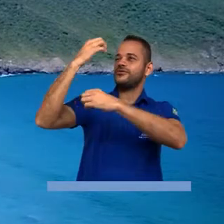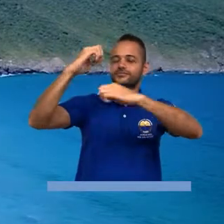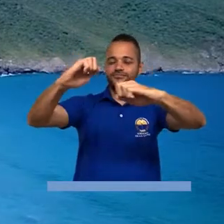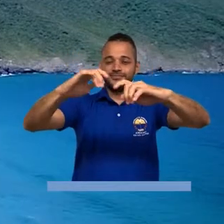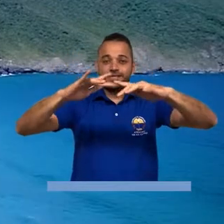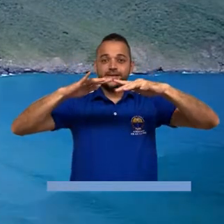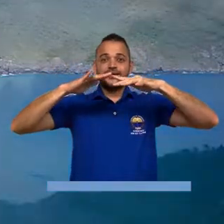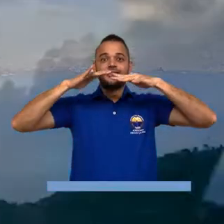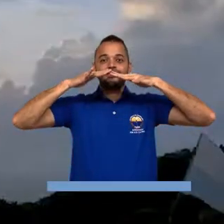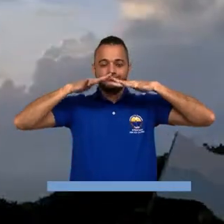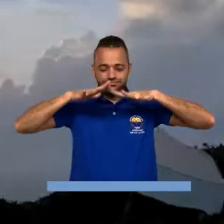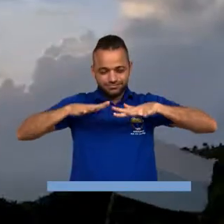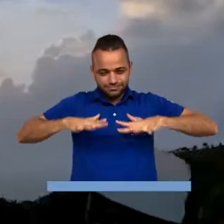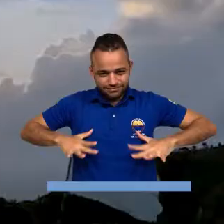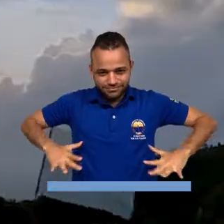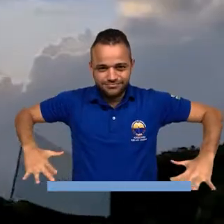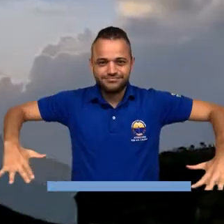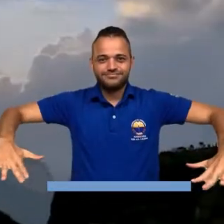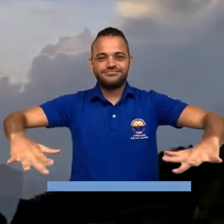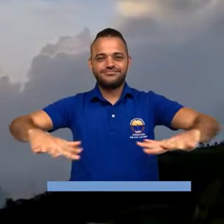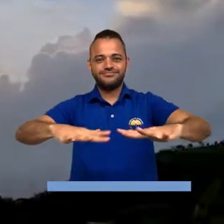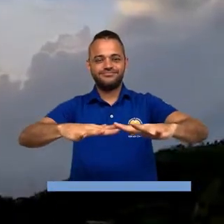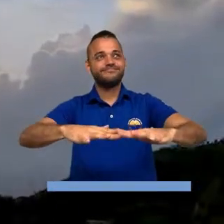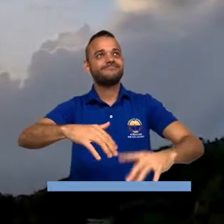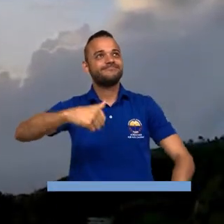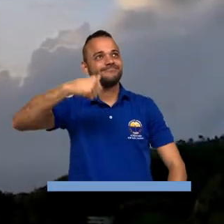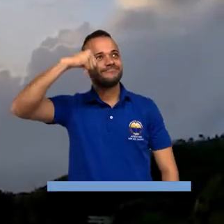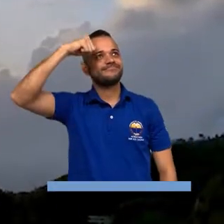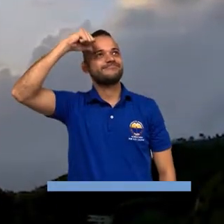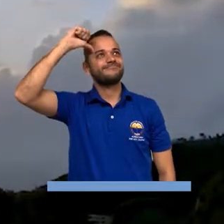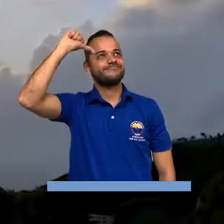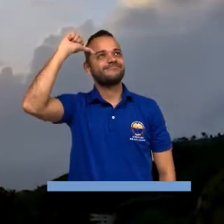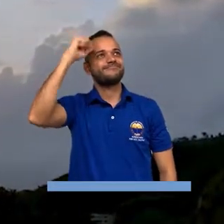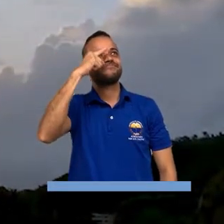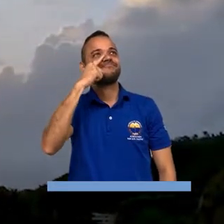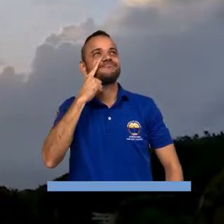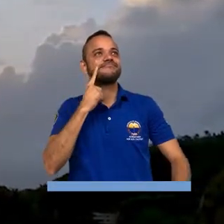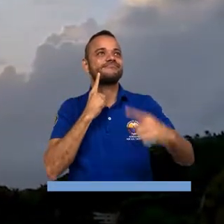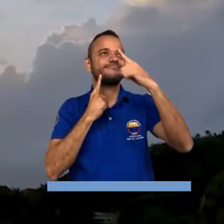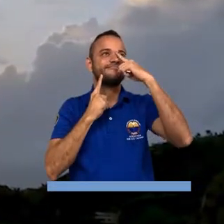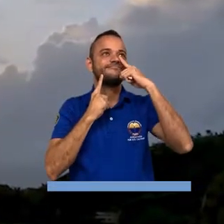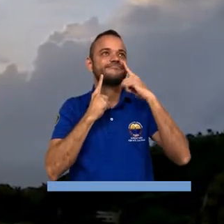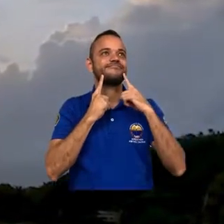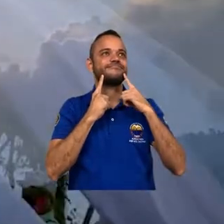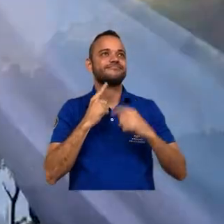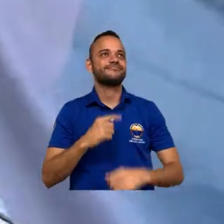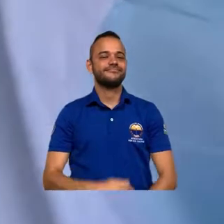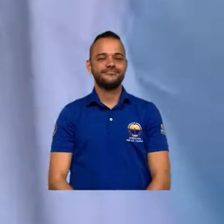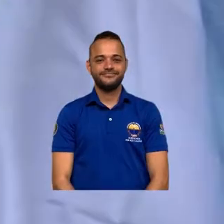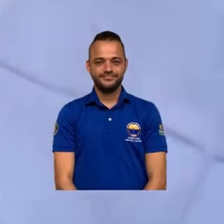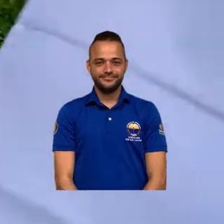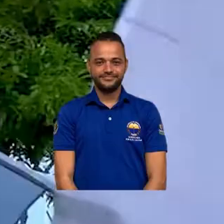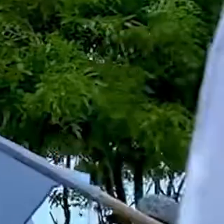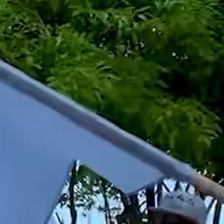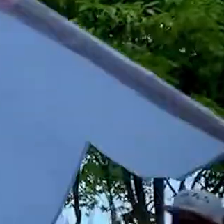verso Donde el recuerdo de la infancia agonía